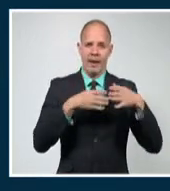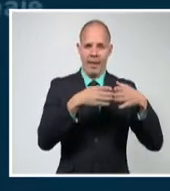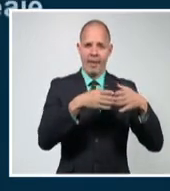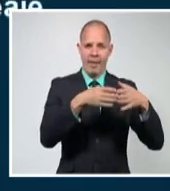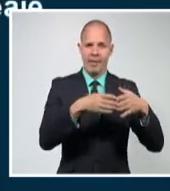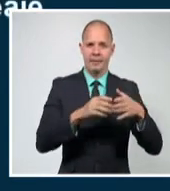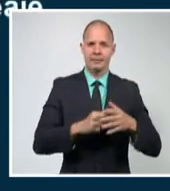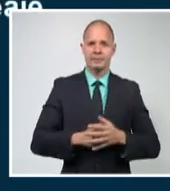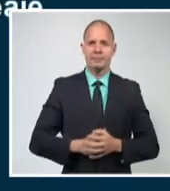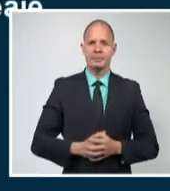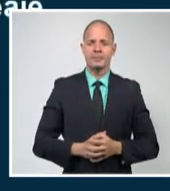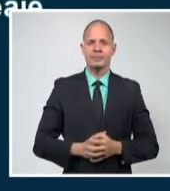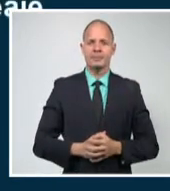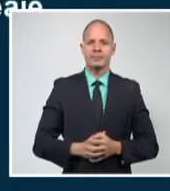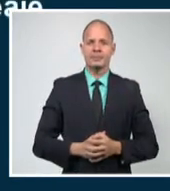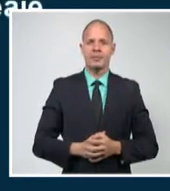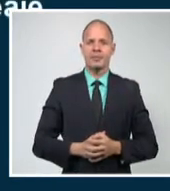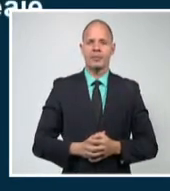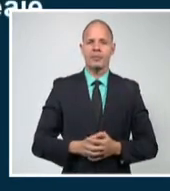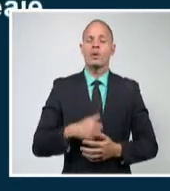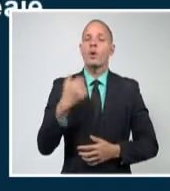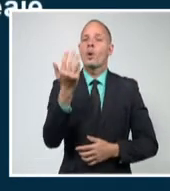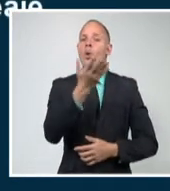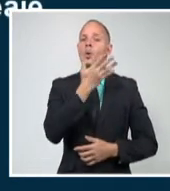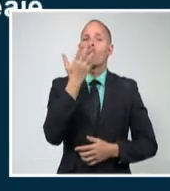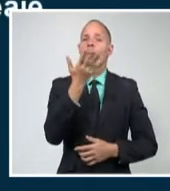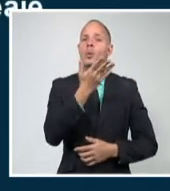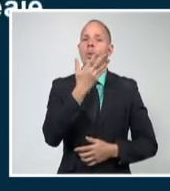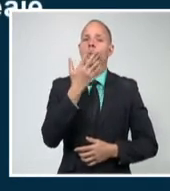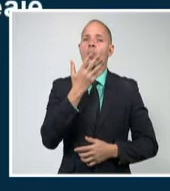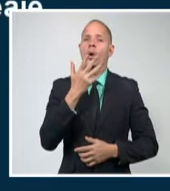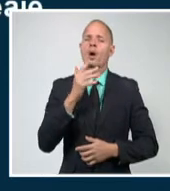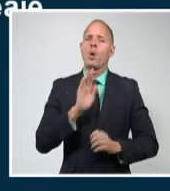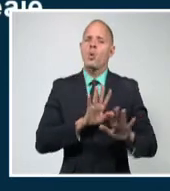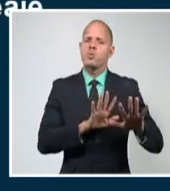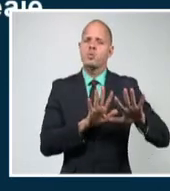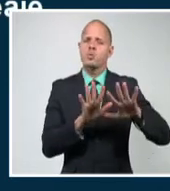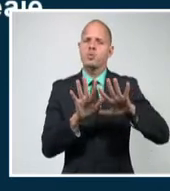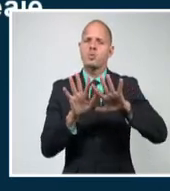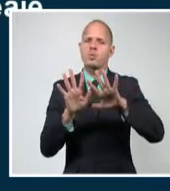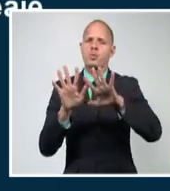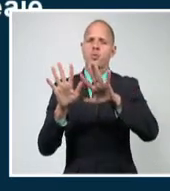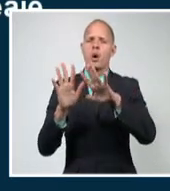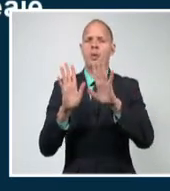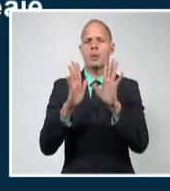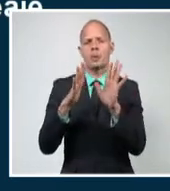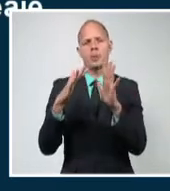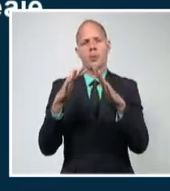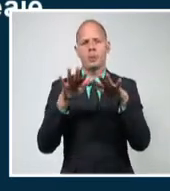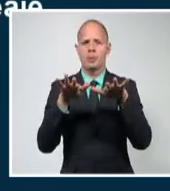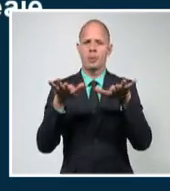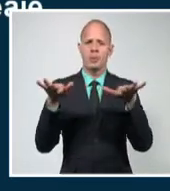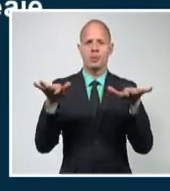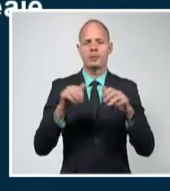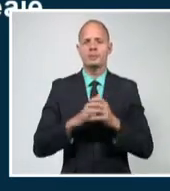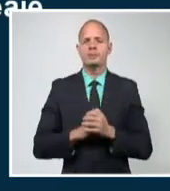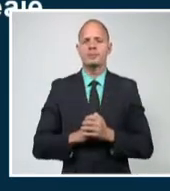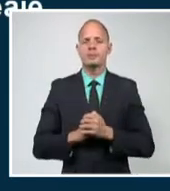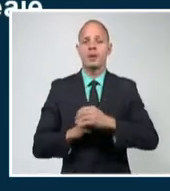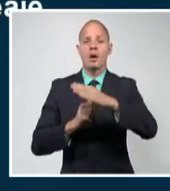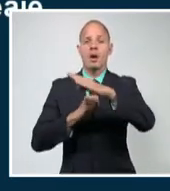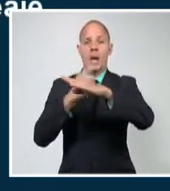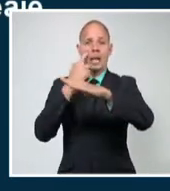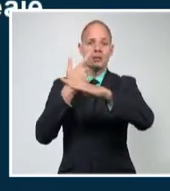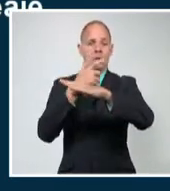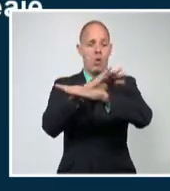Los vientos del este al sudeste en la región occidental y del este en el resto del país entre 10 y 25 kilómetros por hora. Habrá marejadas en la costa